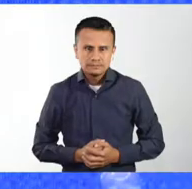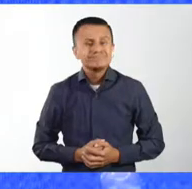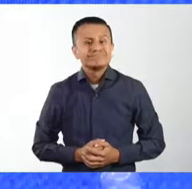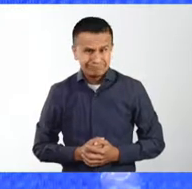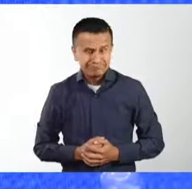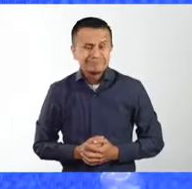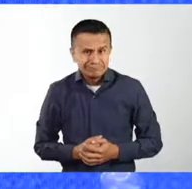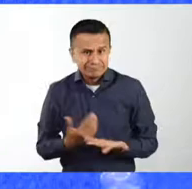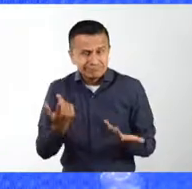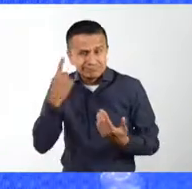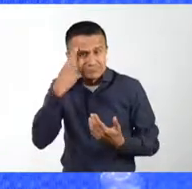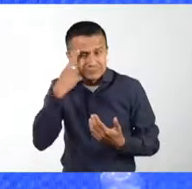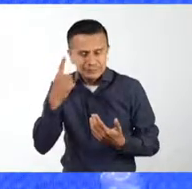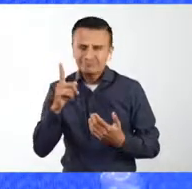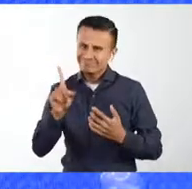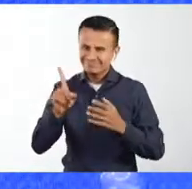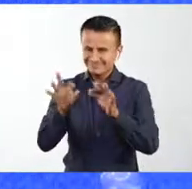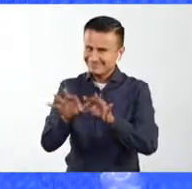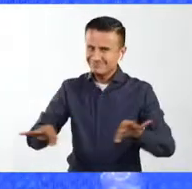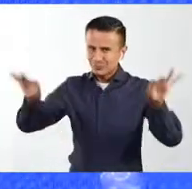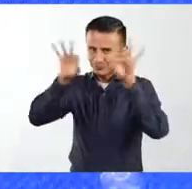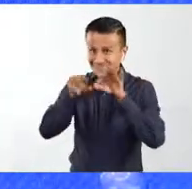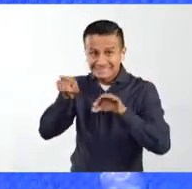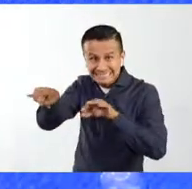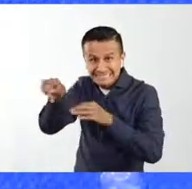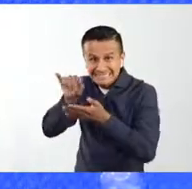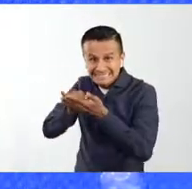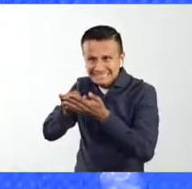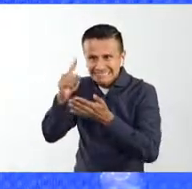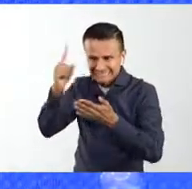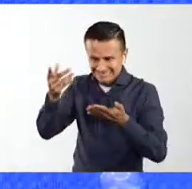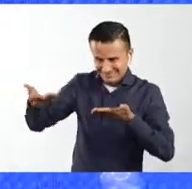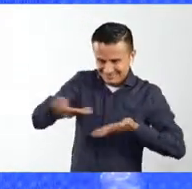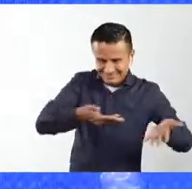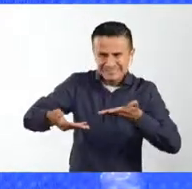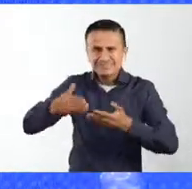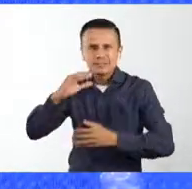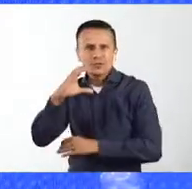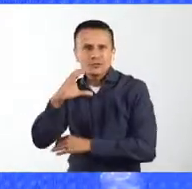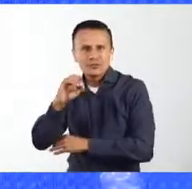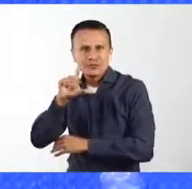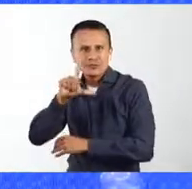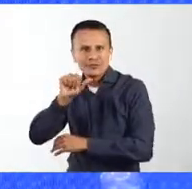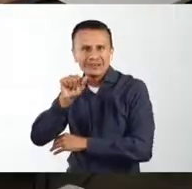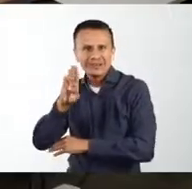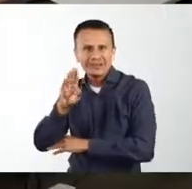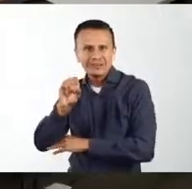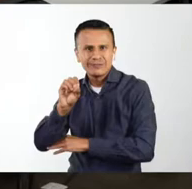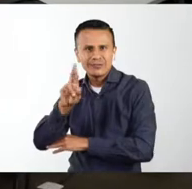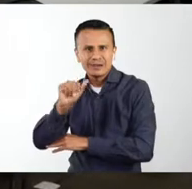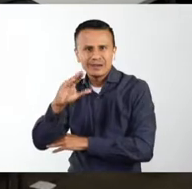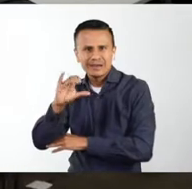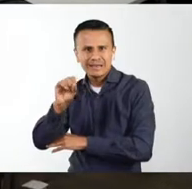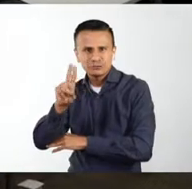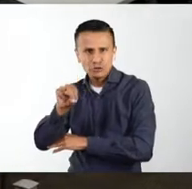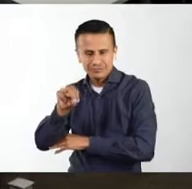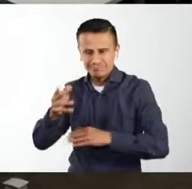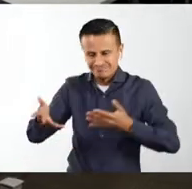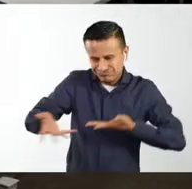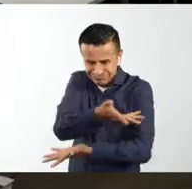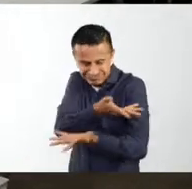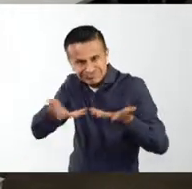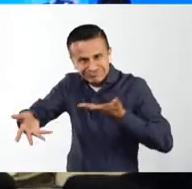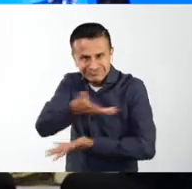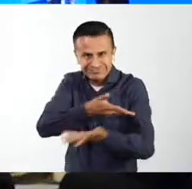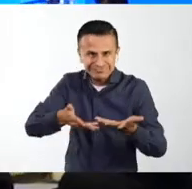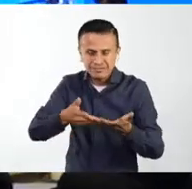Me parece que resulta sumamente importante rescatar esta idea de la colaboración y del aprendizaje mutuo. Solo